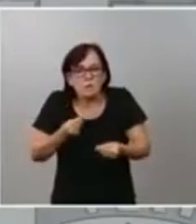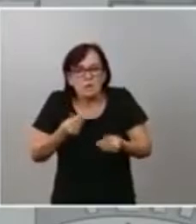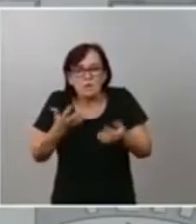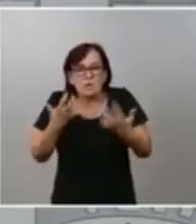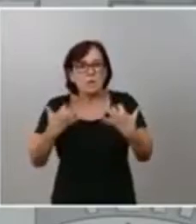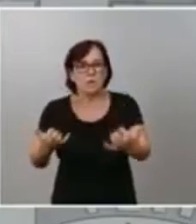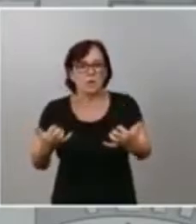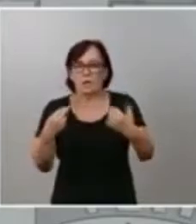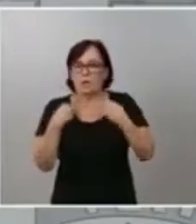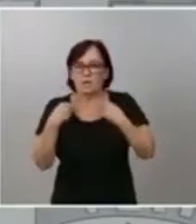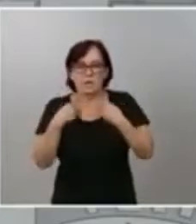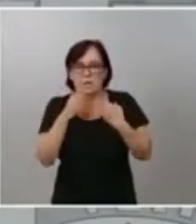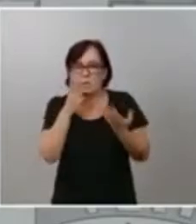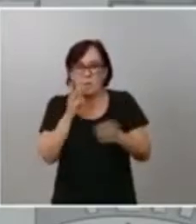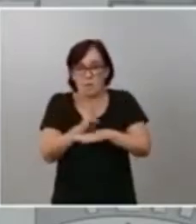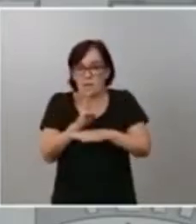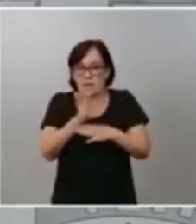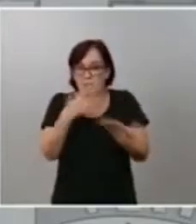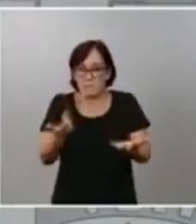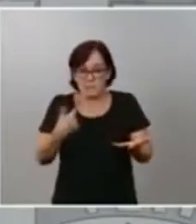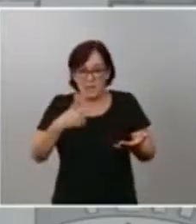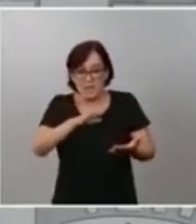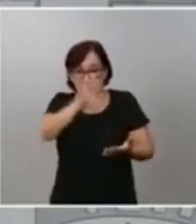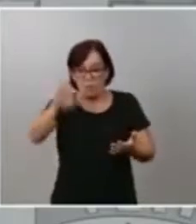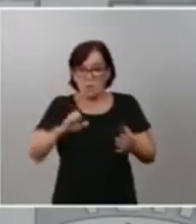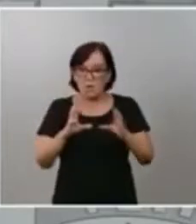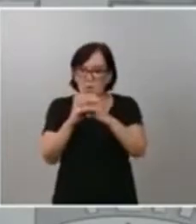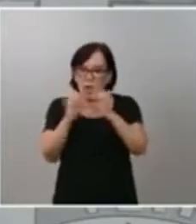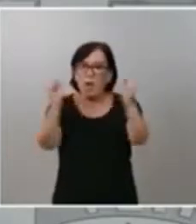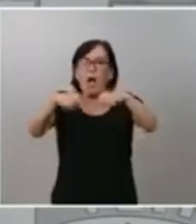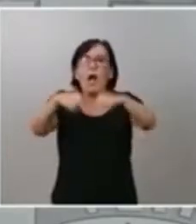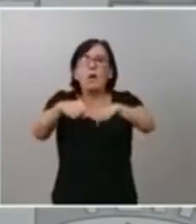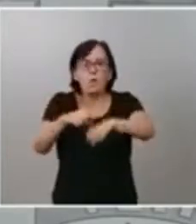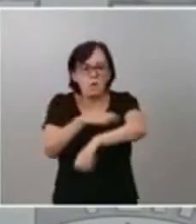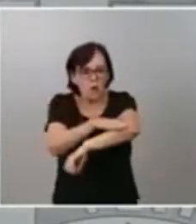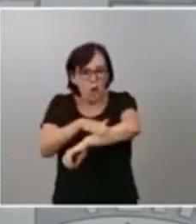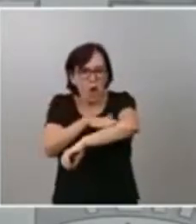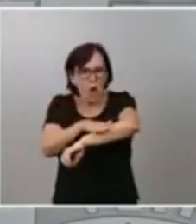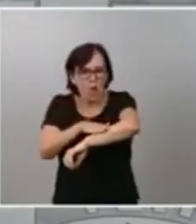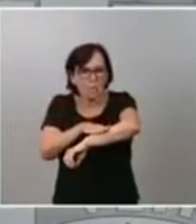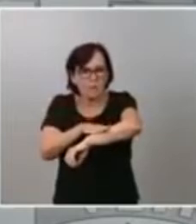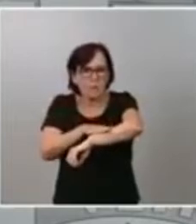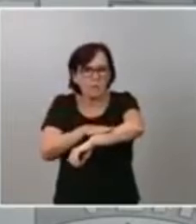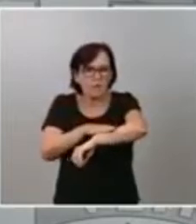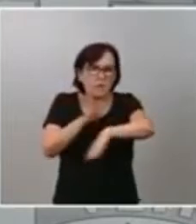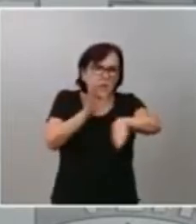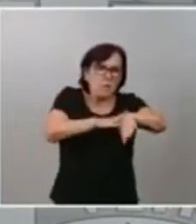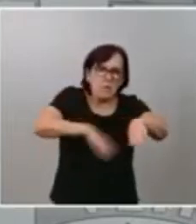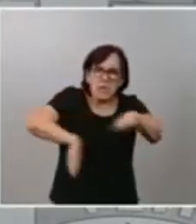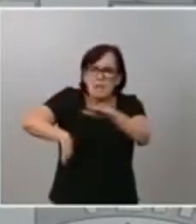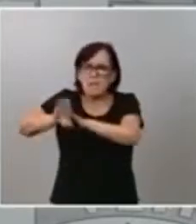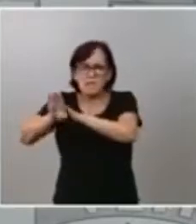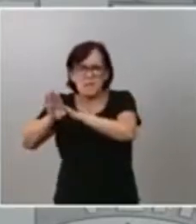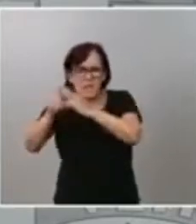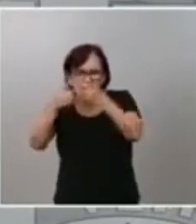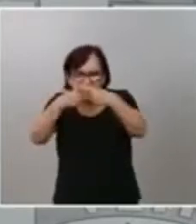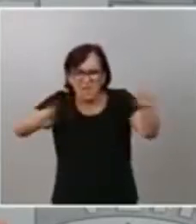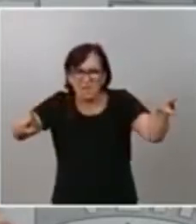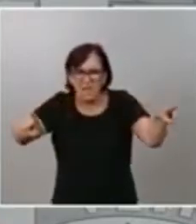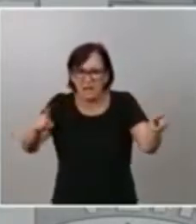Si en Europa nos hemos puesto de acuerdo con gobiernos, con orientaciones políticas absolutamente dispares,